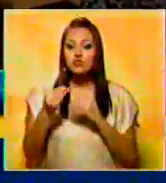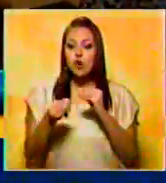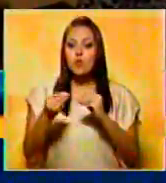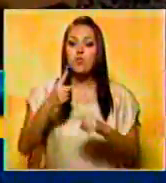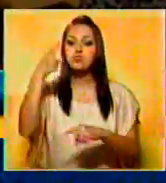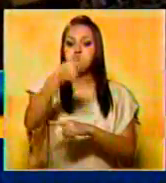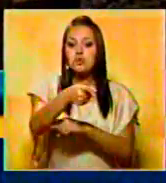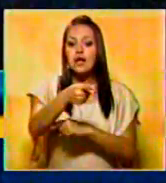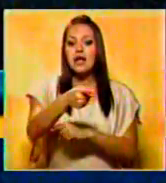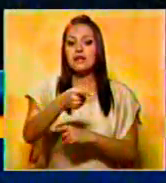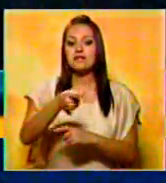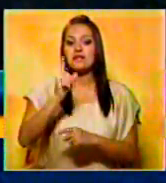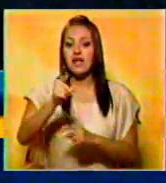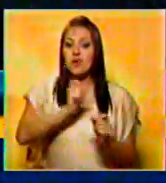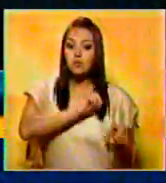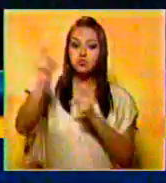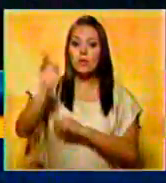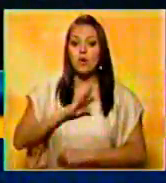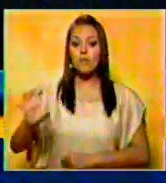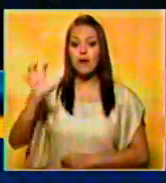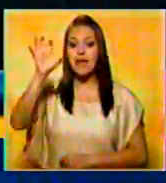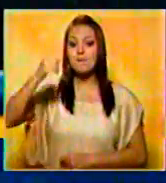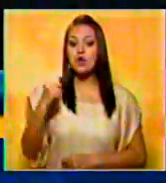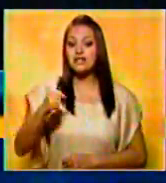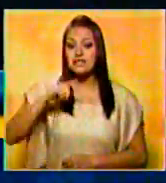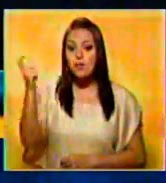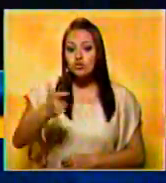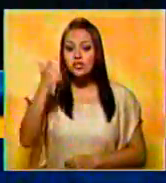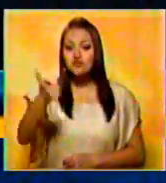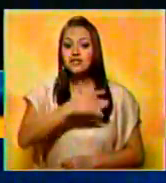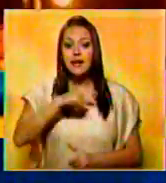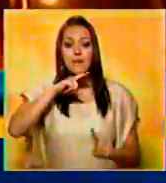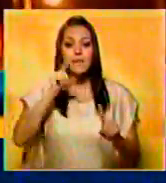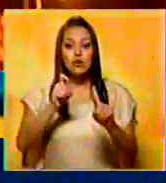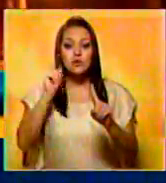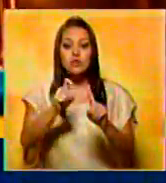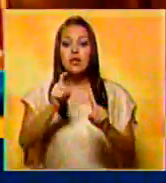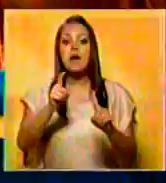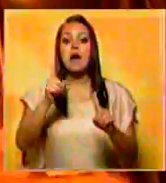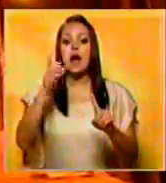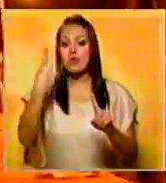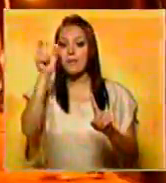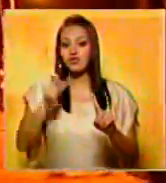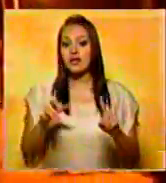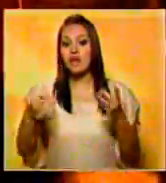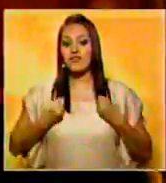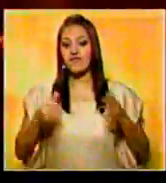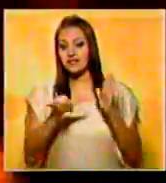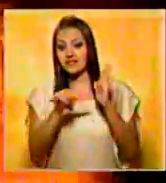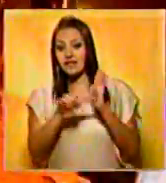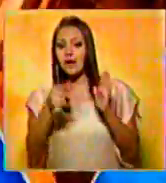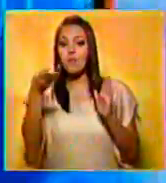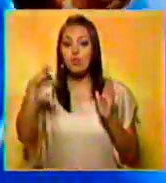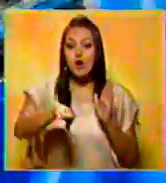una orden de extradición a Belice, donde la policía busca interrogarlo por el asesinato de un vecino del magnate.